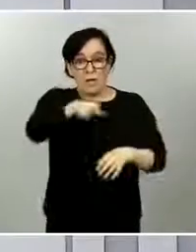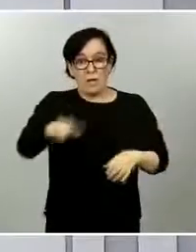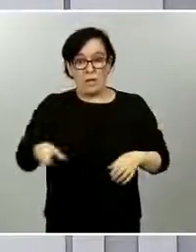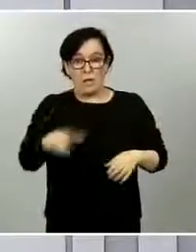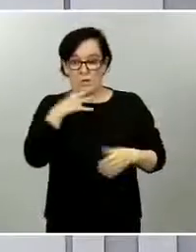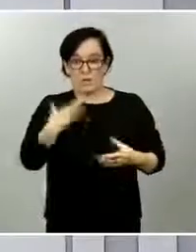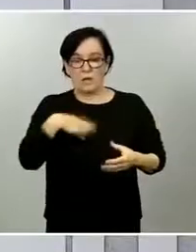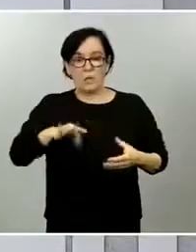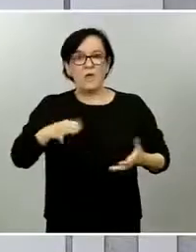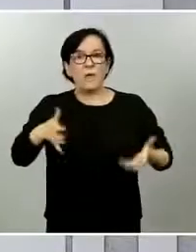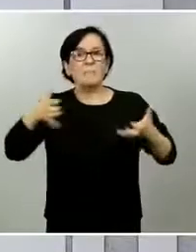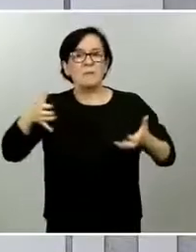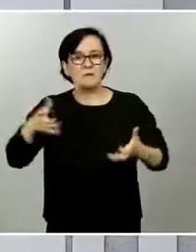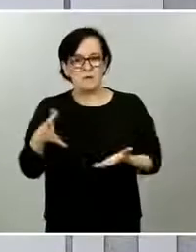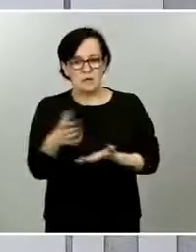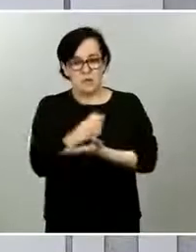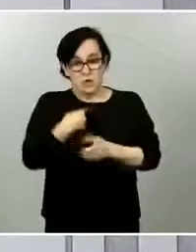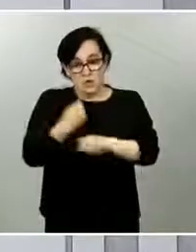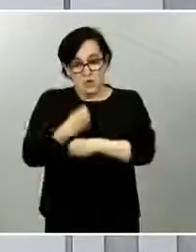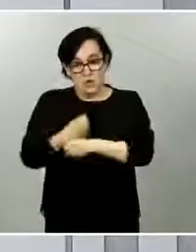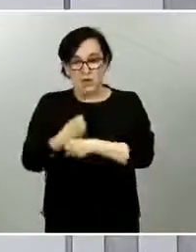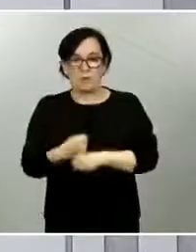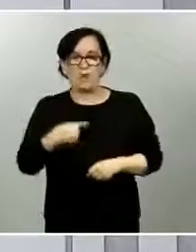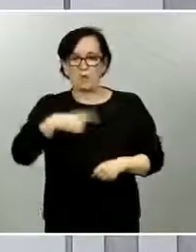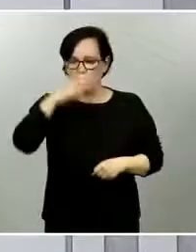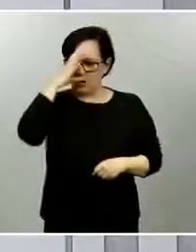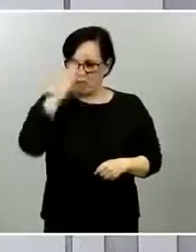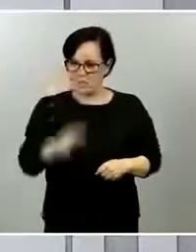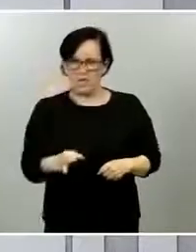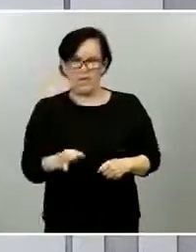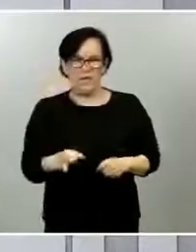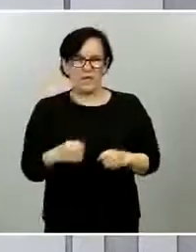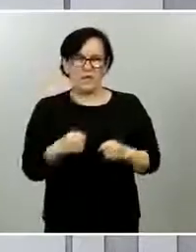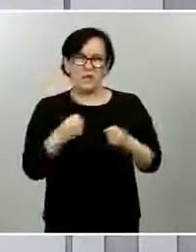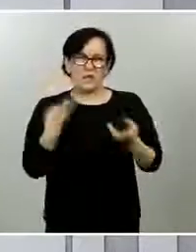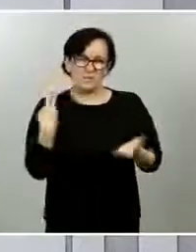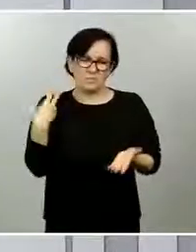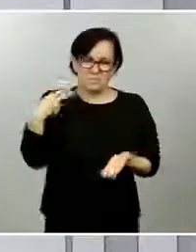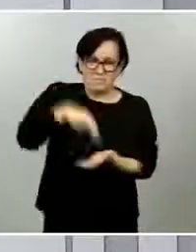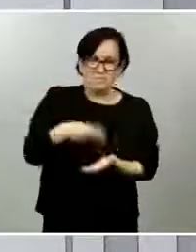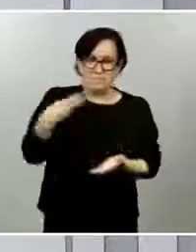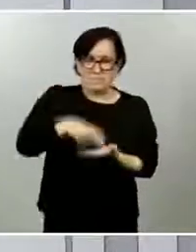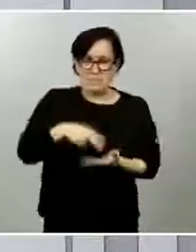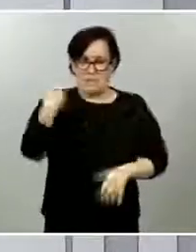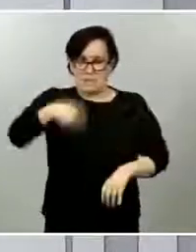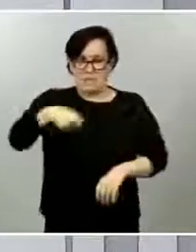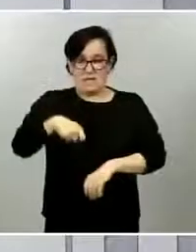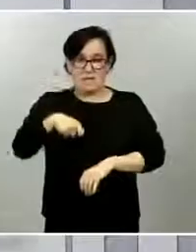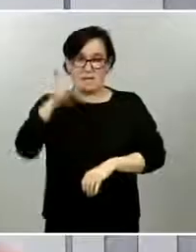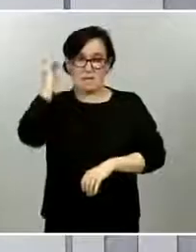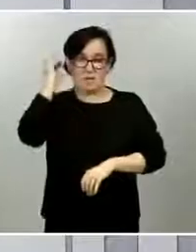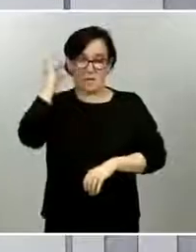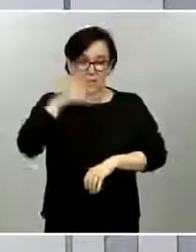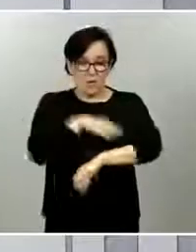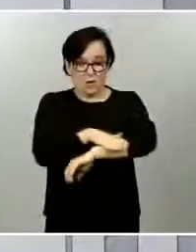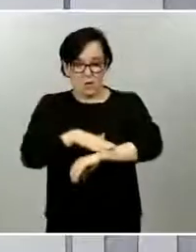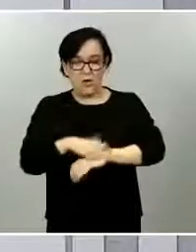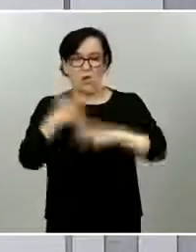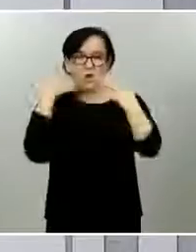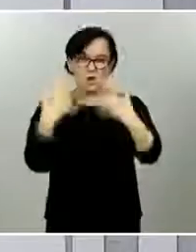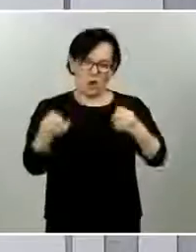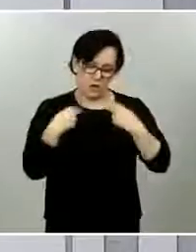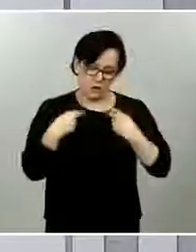diferencias y ser capaces de aunar los intereses comunes para que el colectivo global para que el conjunto de los ciudadanos se puedan